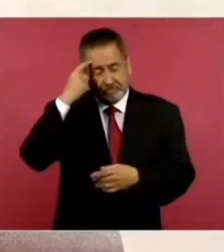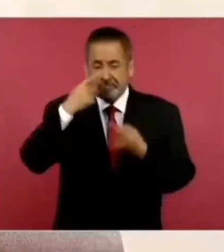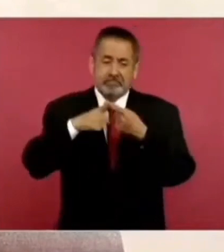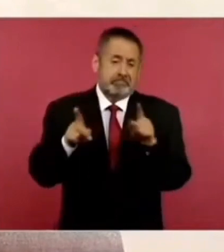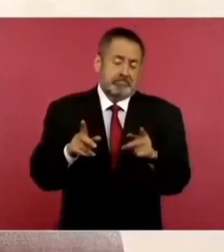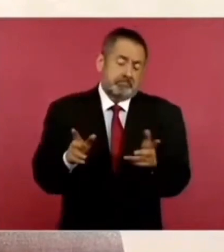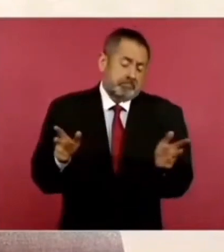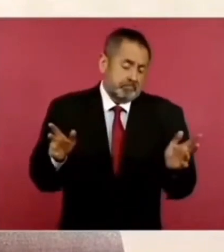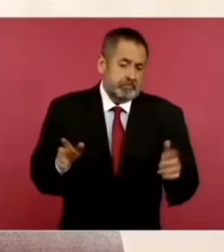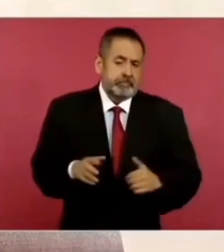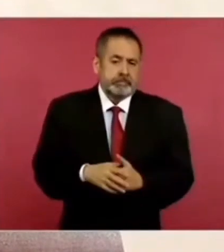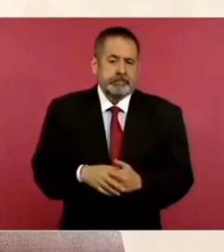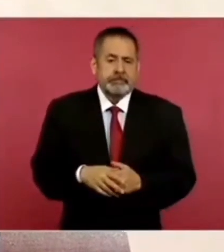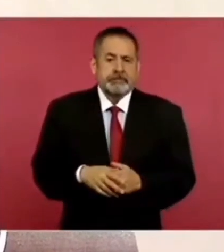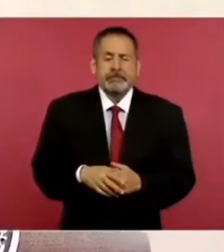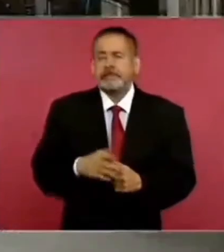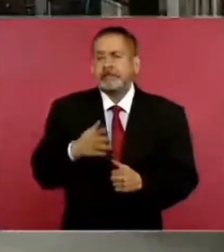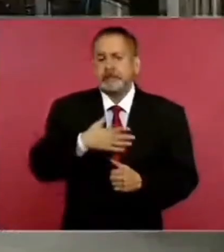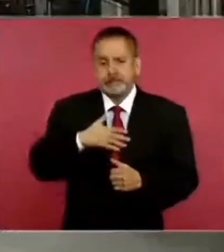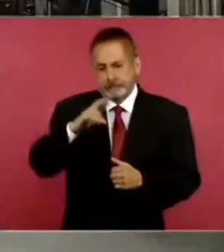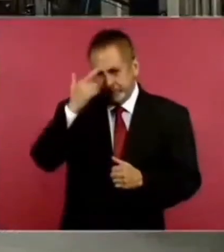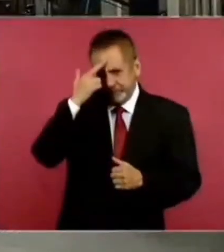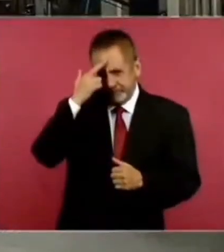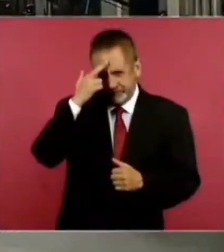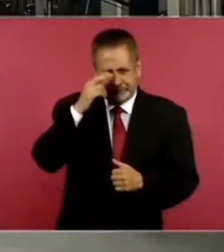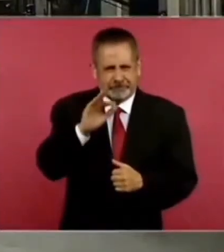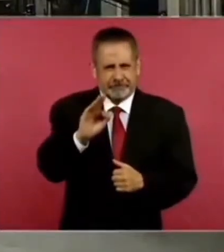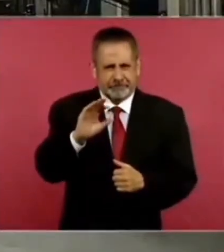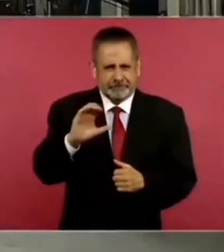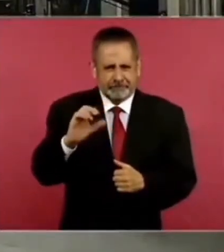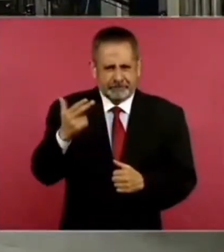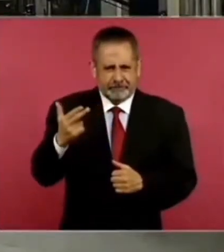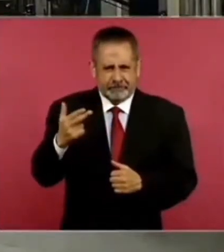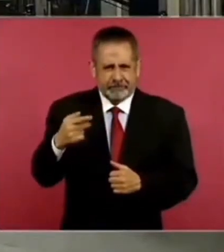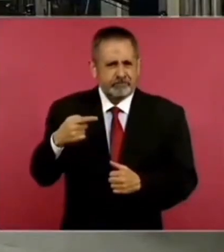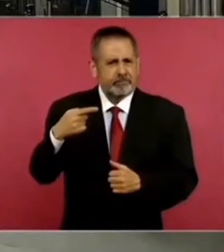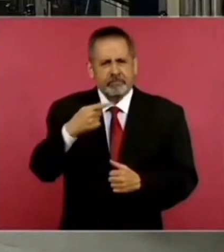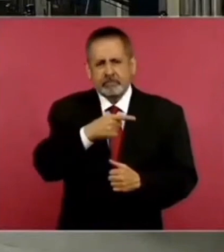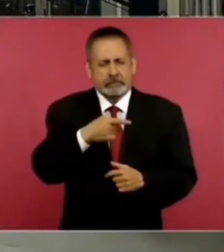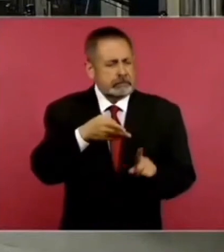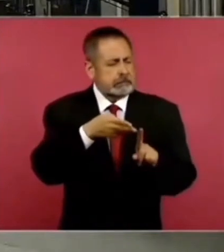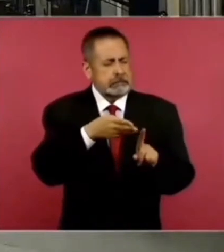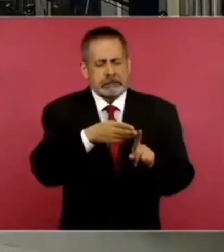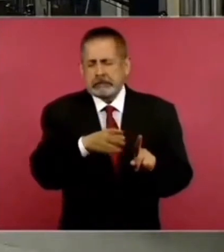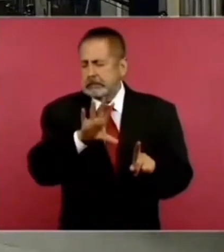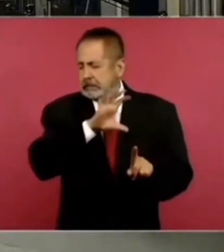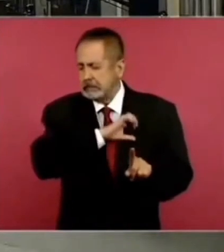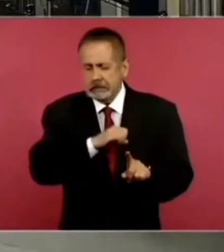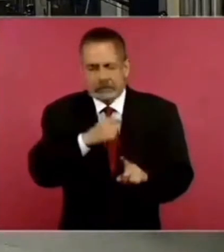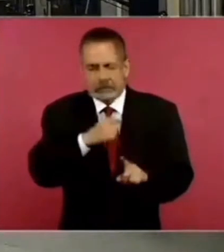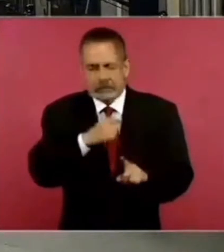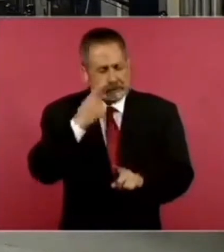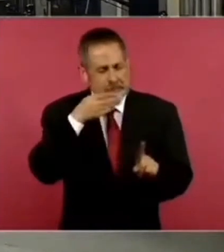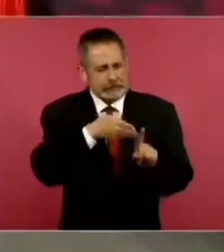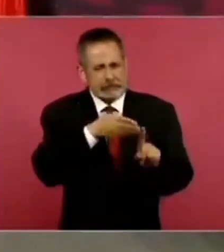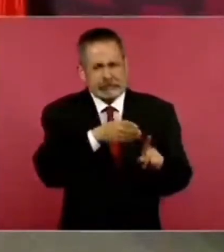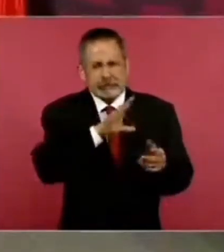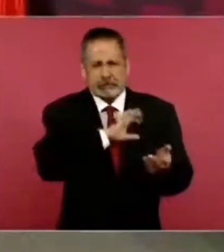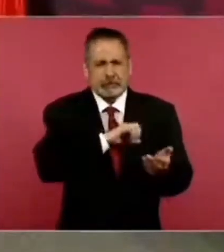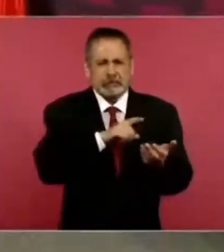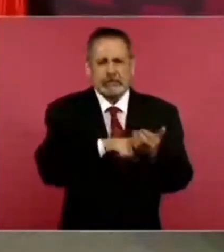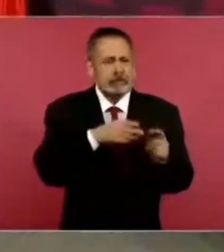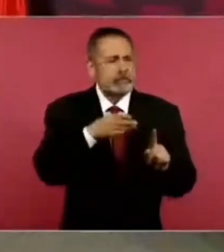Yo recuerdo que Calderón tenía como empresa favorita